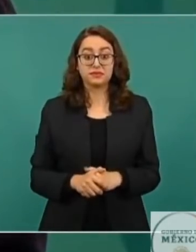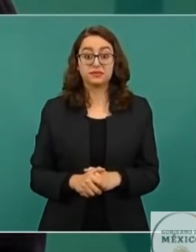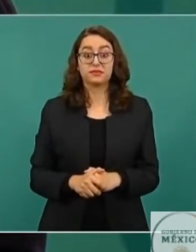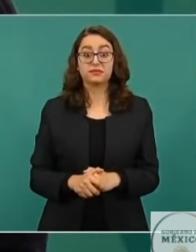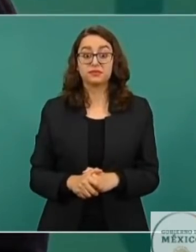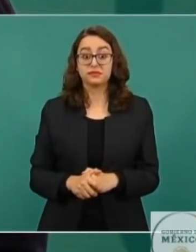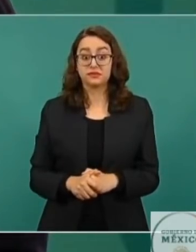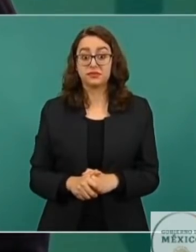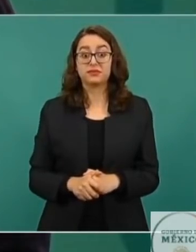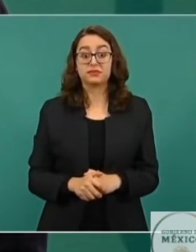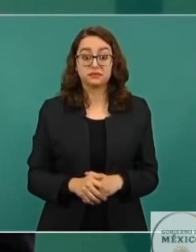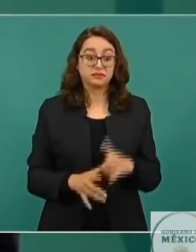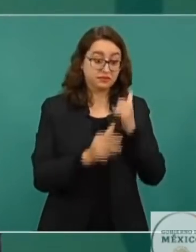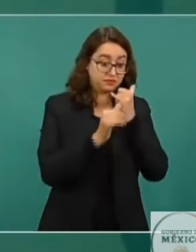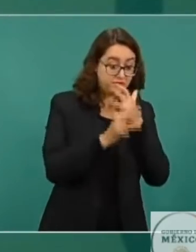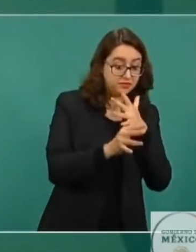cosas incompartidas, sí.